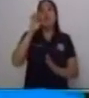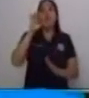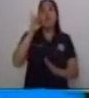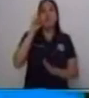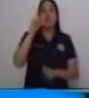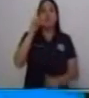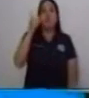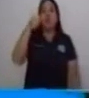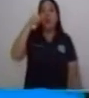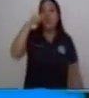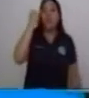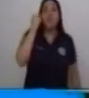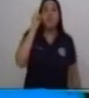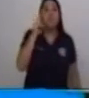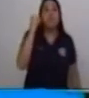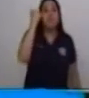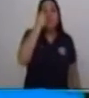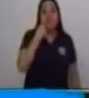copulativas